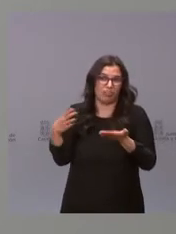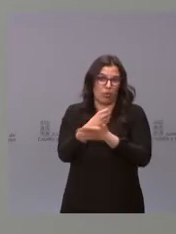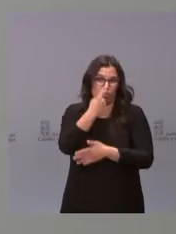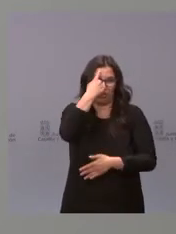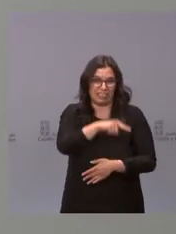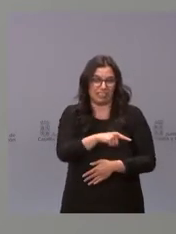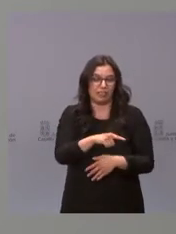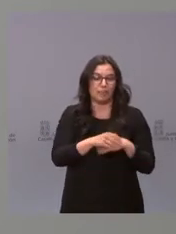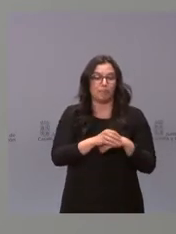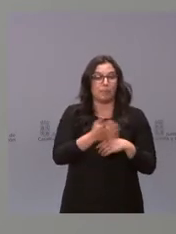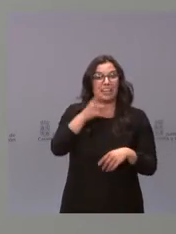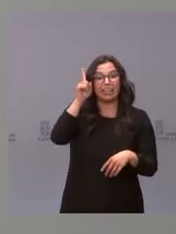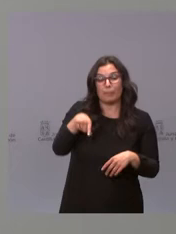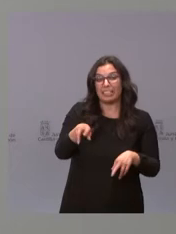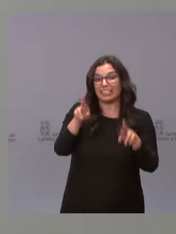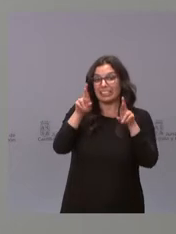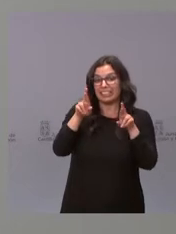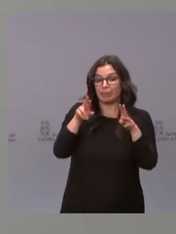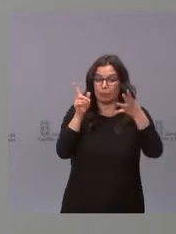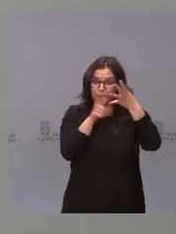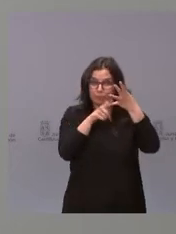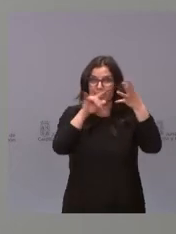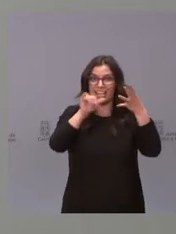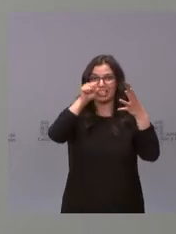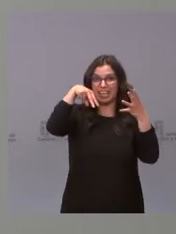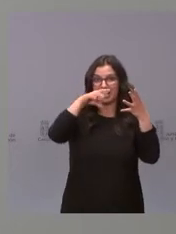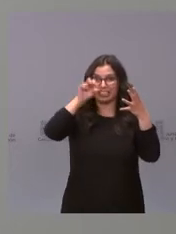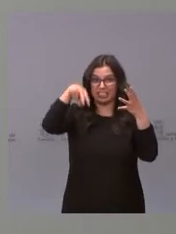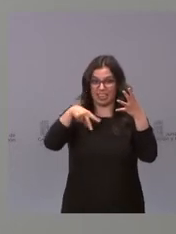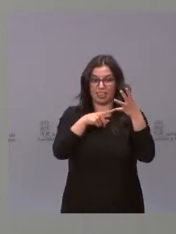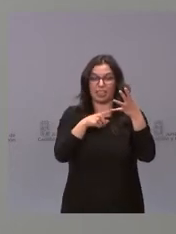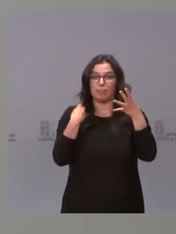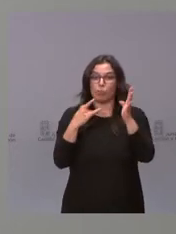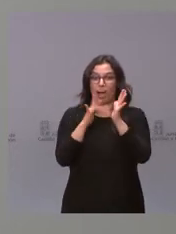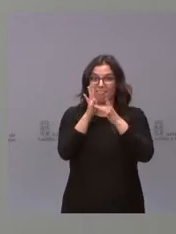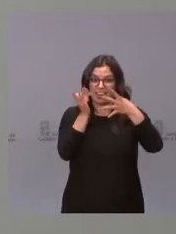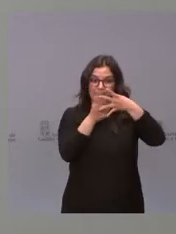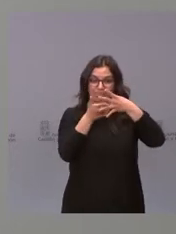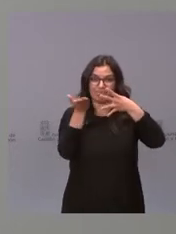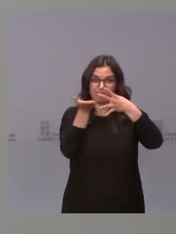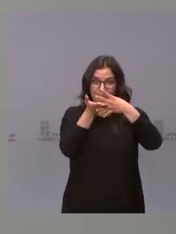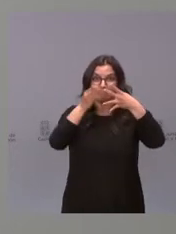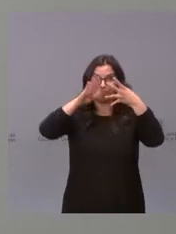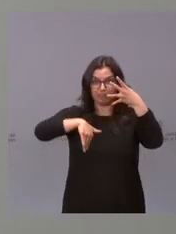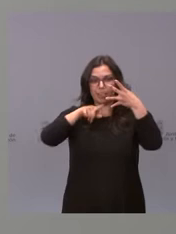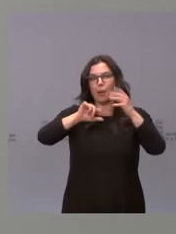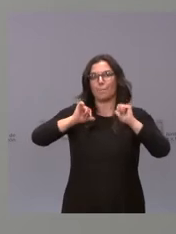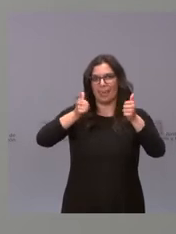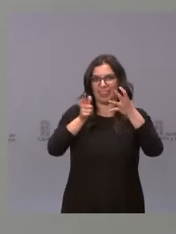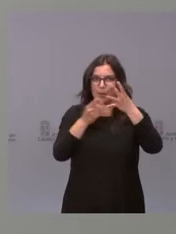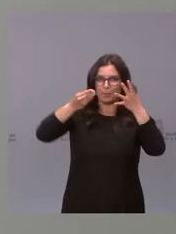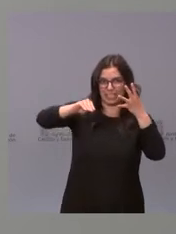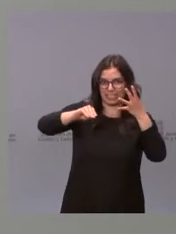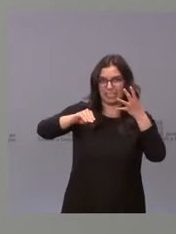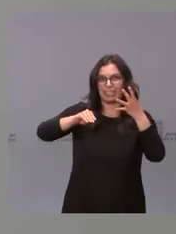Pero también esperamos que Janssen en esta segunda quincena del mes de abril se ponga ya en circulación. Con lo cual yo